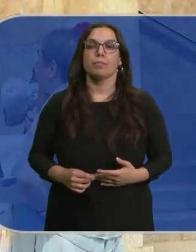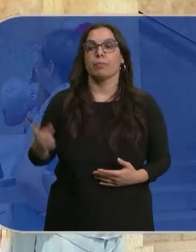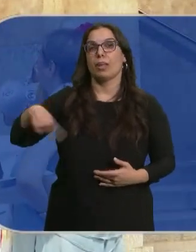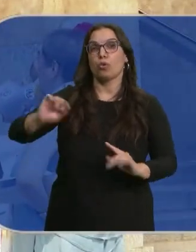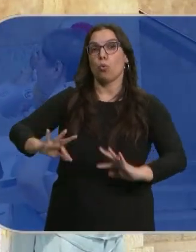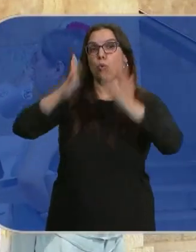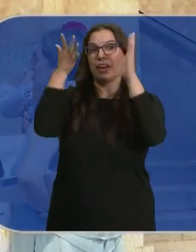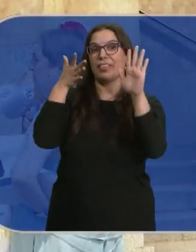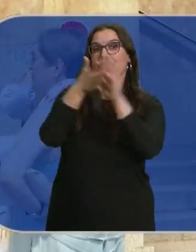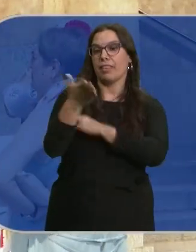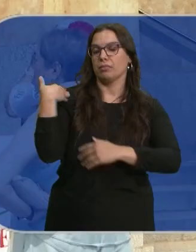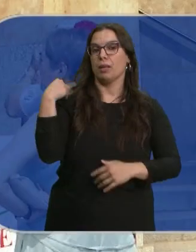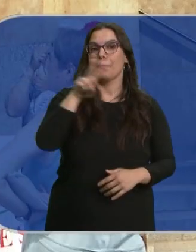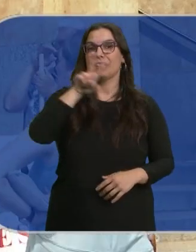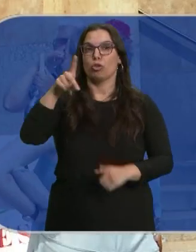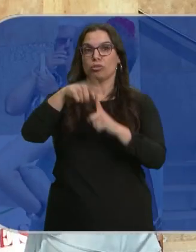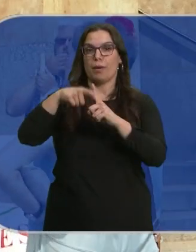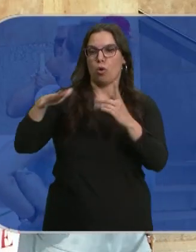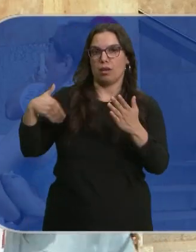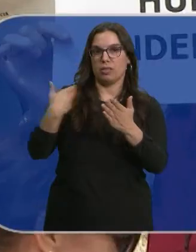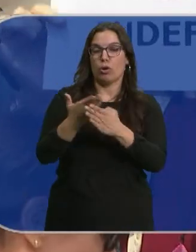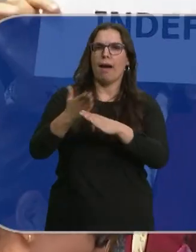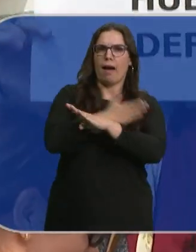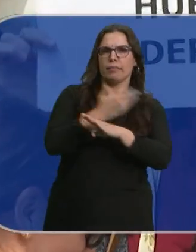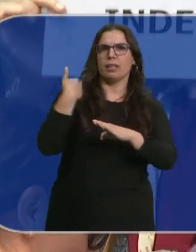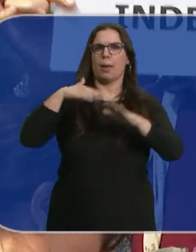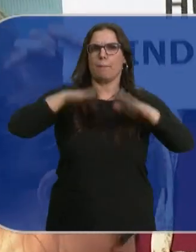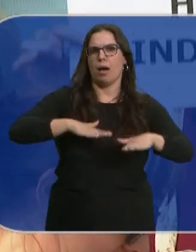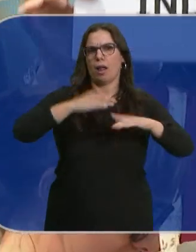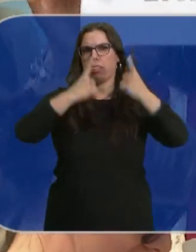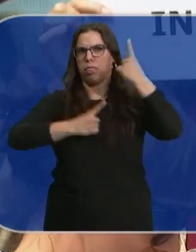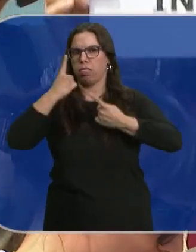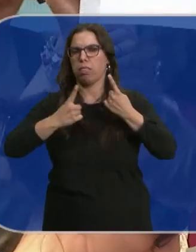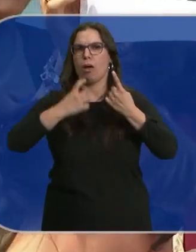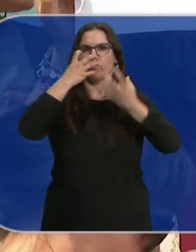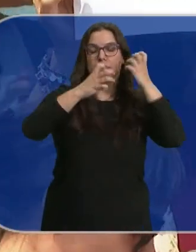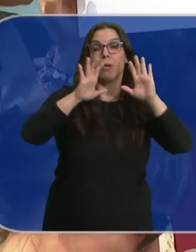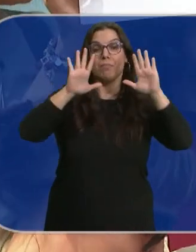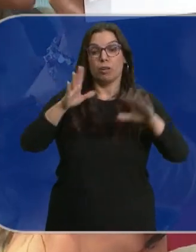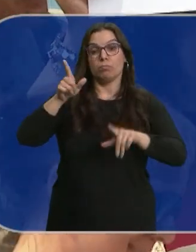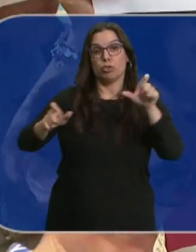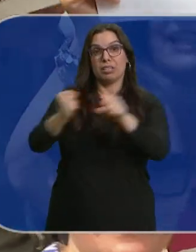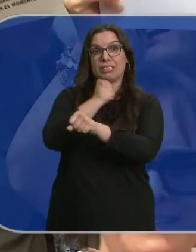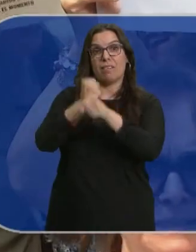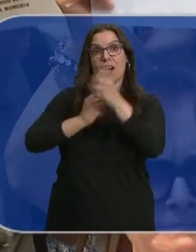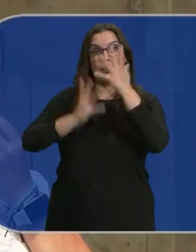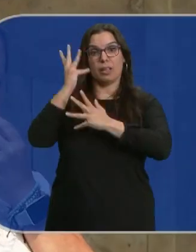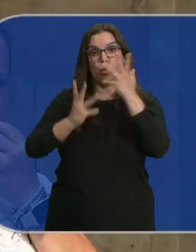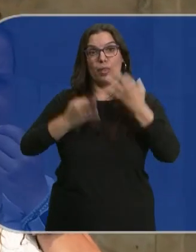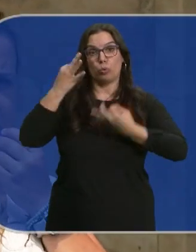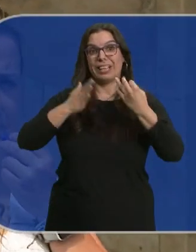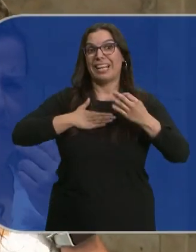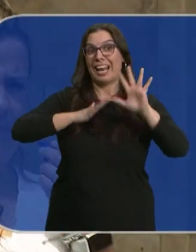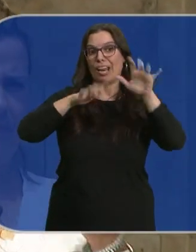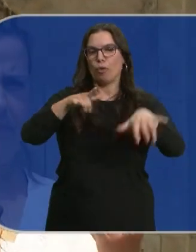Llevan en huelga indefinida desde el 22 de mayo. Antes ya habían realizado parones puntuales, pero los trabajadores de la Administración de Justicia